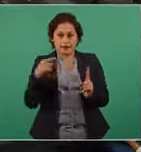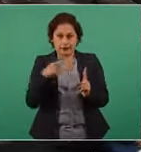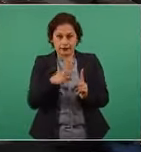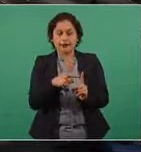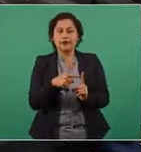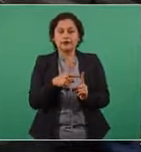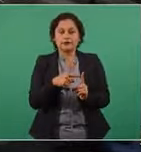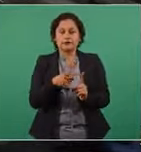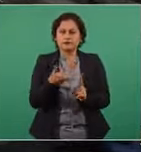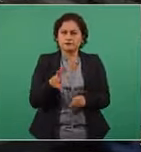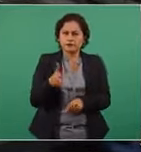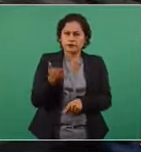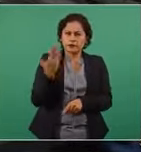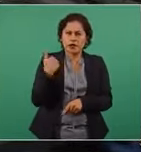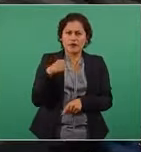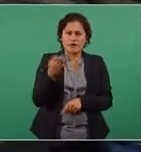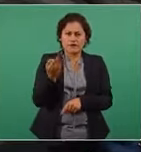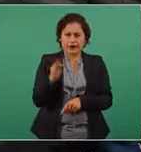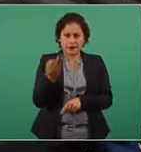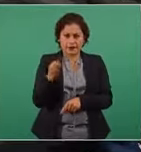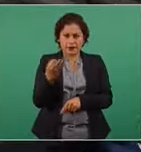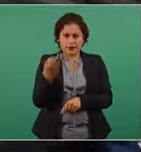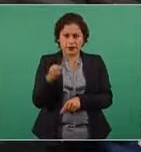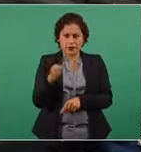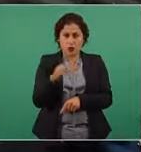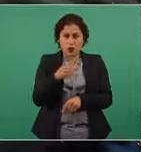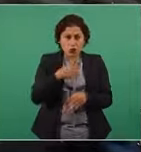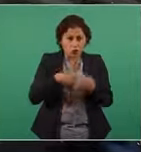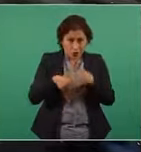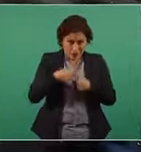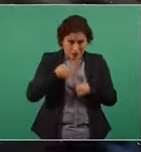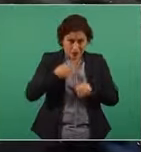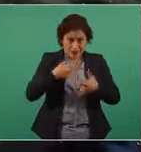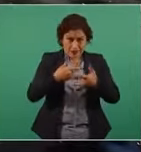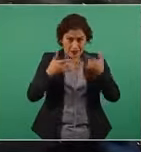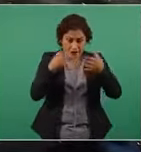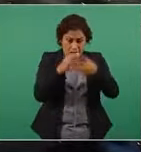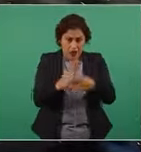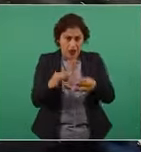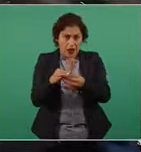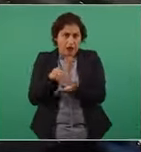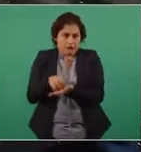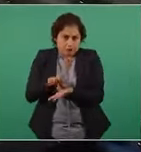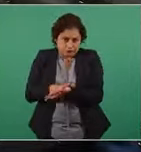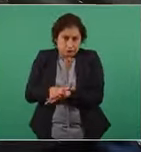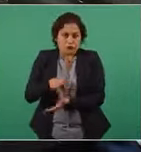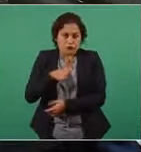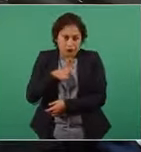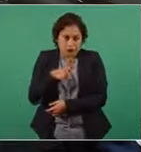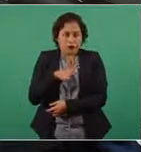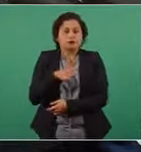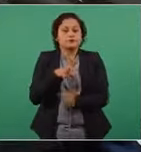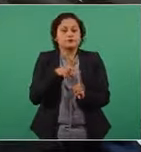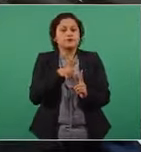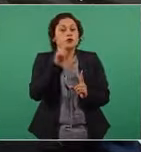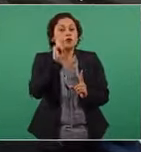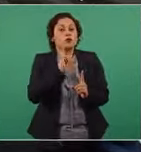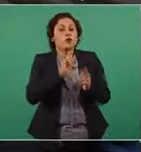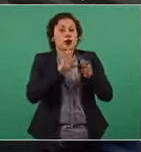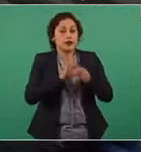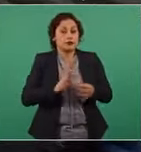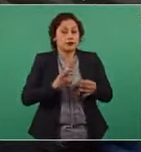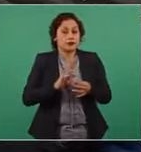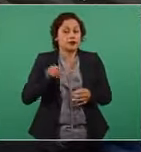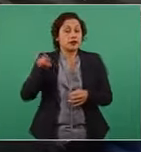a finales de febrero todo está documentado y ella me platica que el señor Jorge